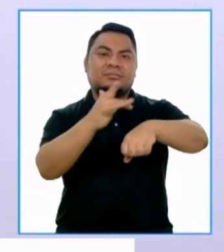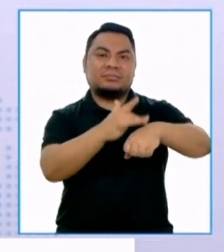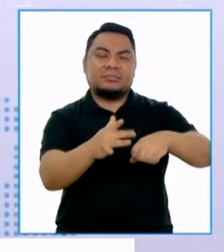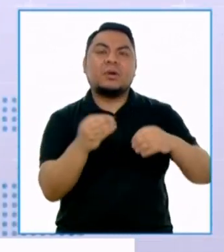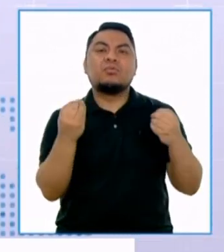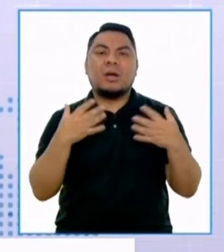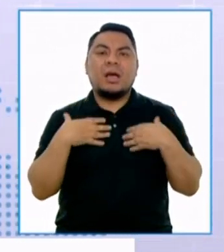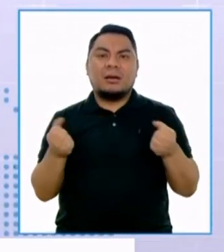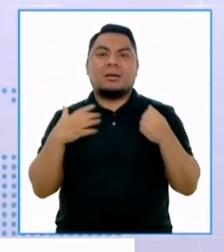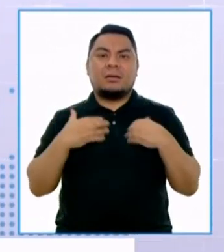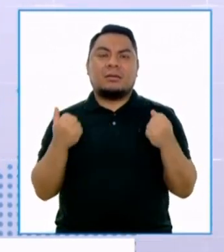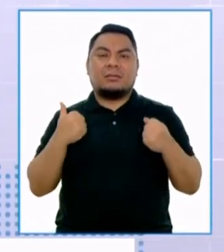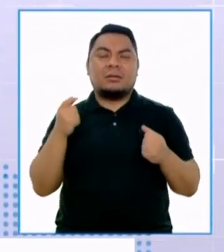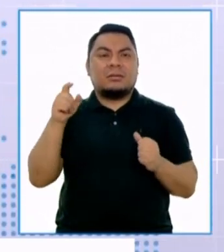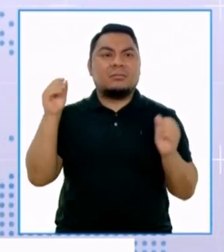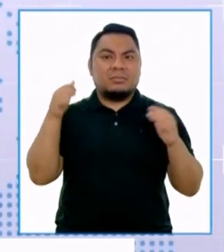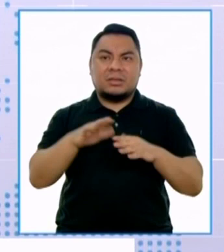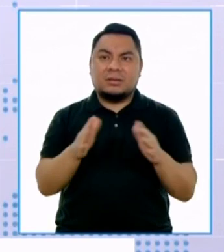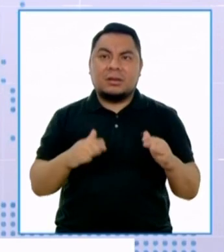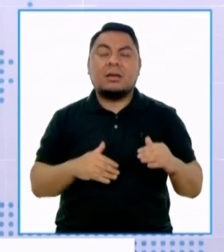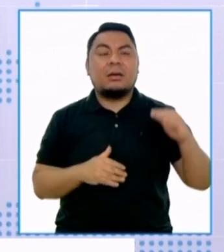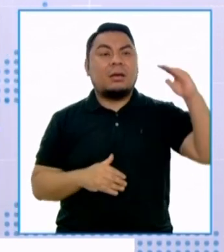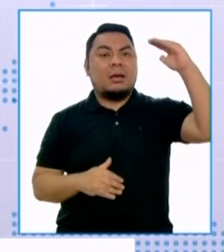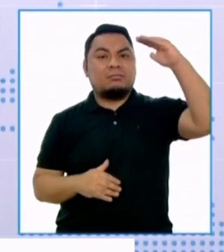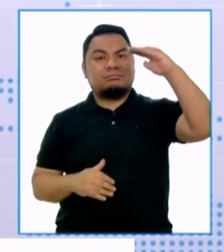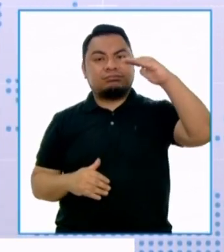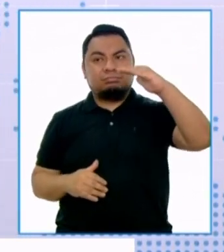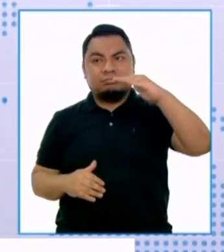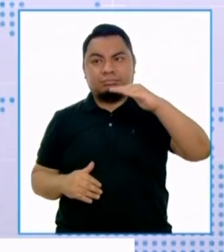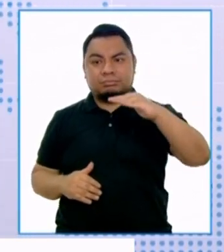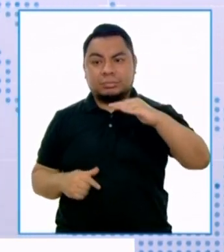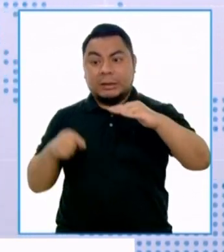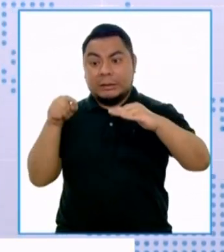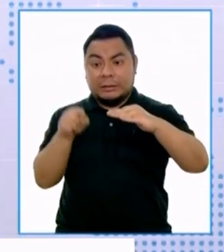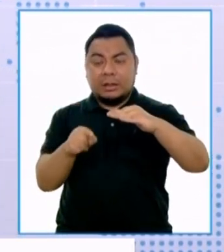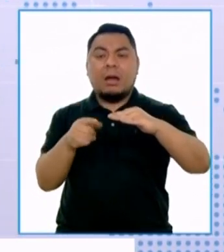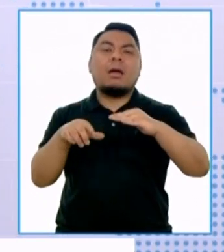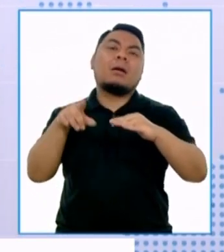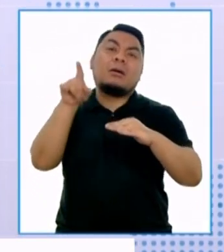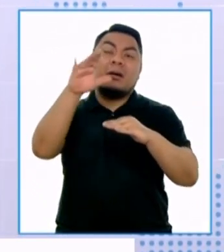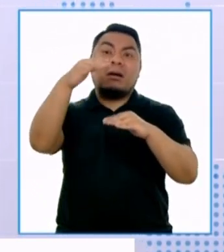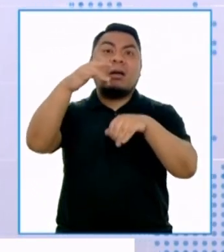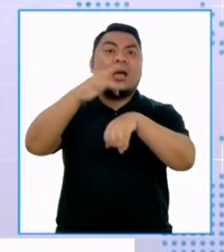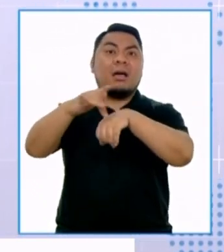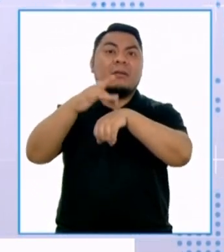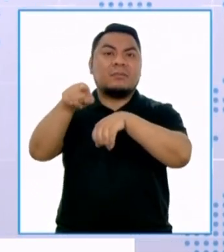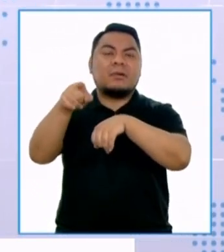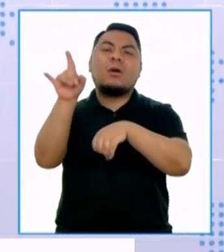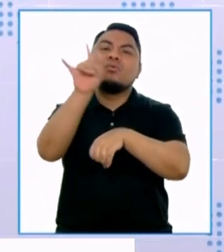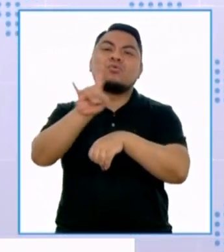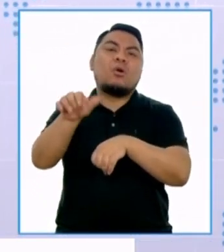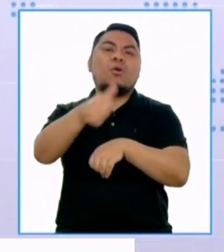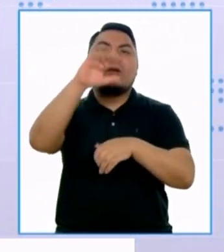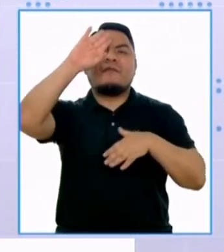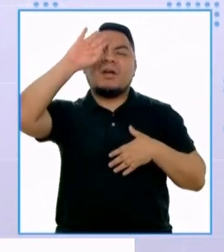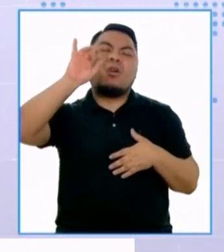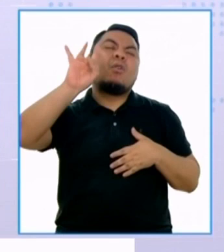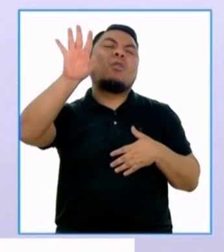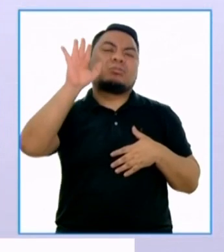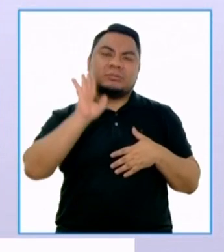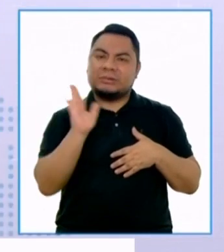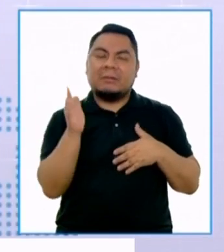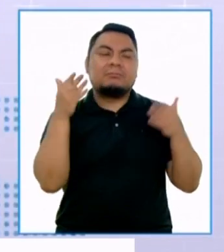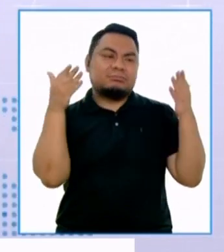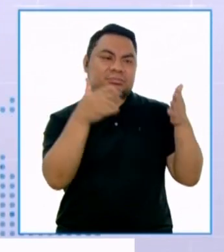por el momento y ante la necesidad de las patologías no COVID, están siendo utilizadas para ello. Igualmente, en la